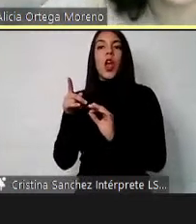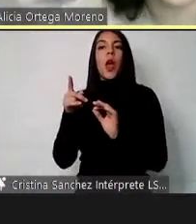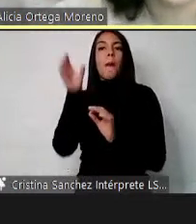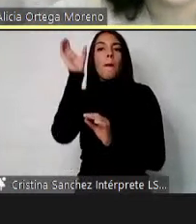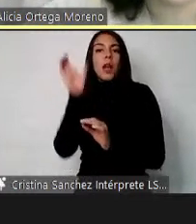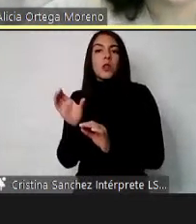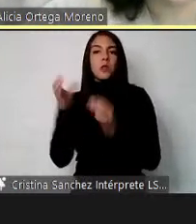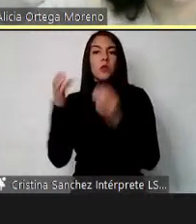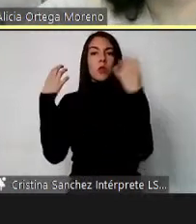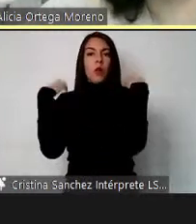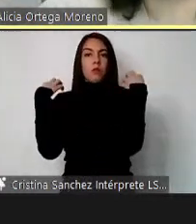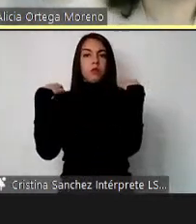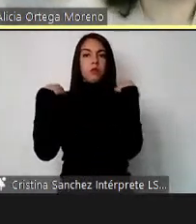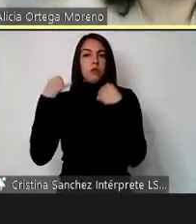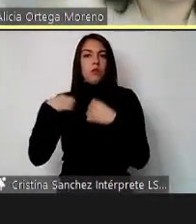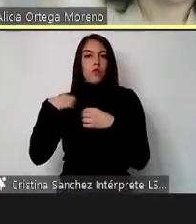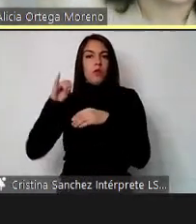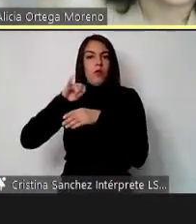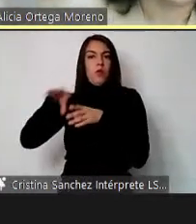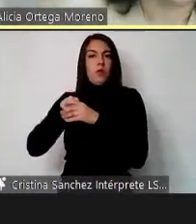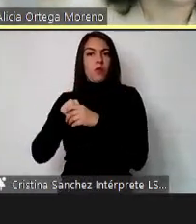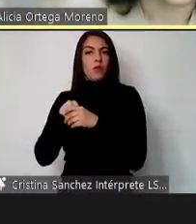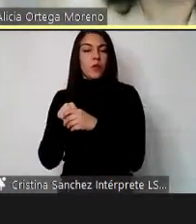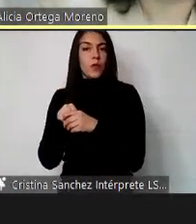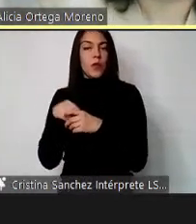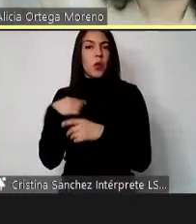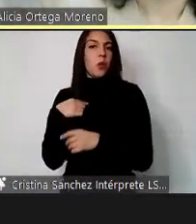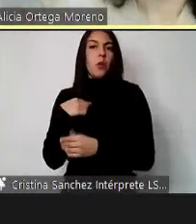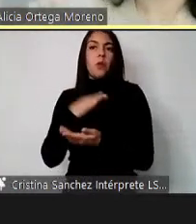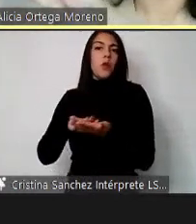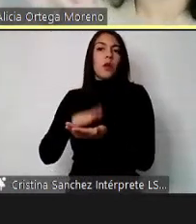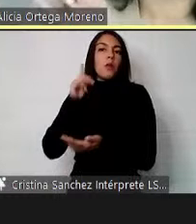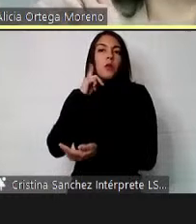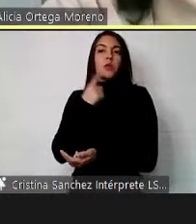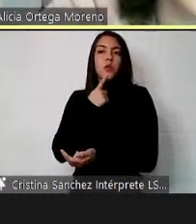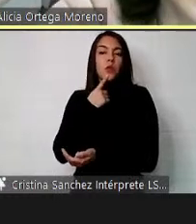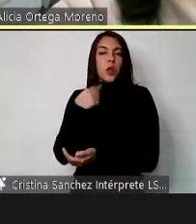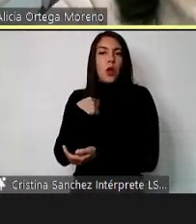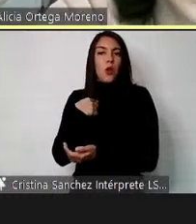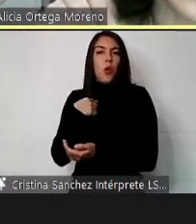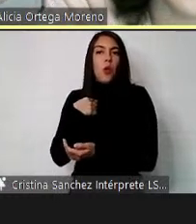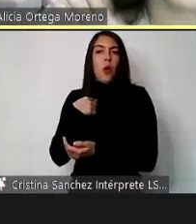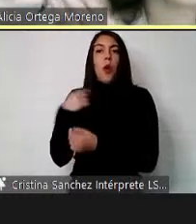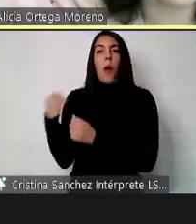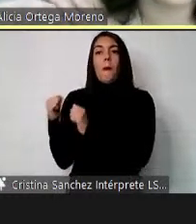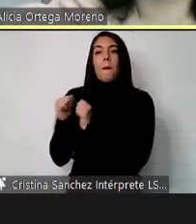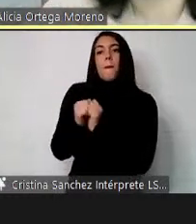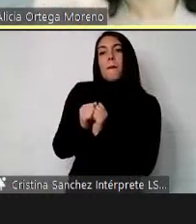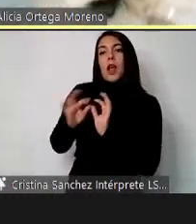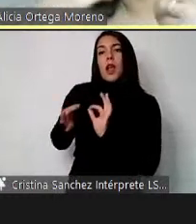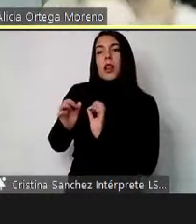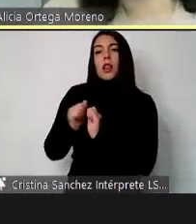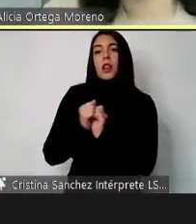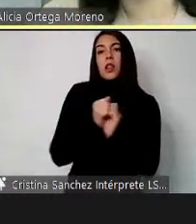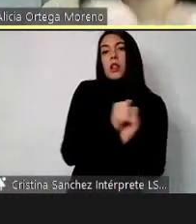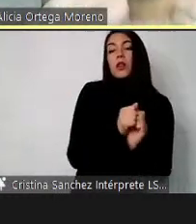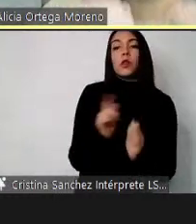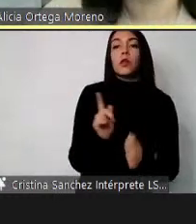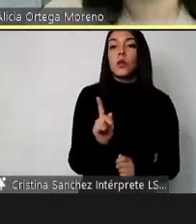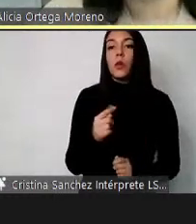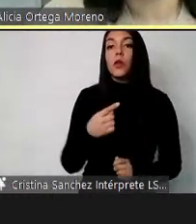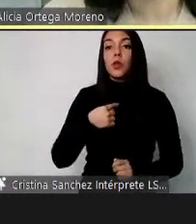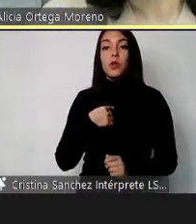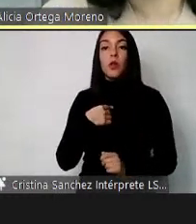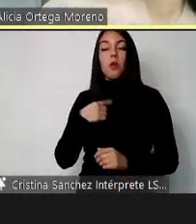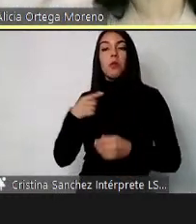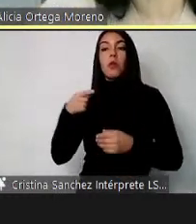generar la inclusión, no es que yo soy sorda, entonces yo tengo que ir con mi intérprete para todos lados, no, yo tengo que ir a un